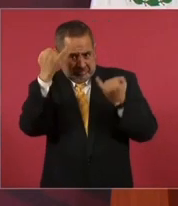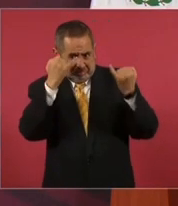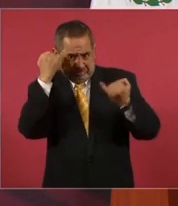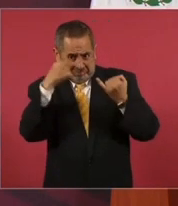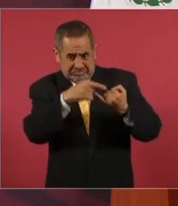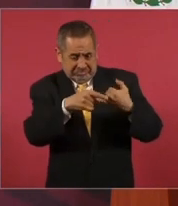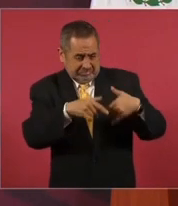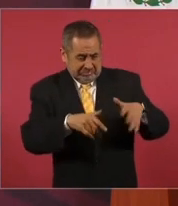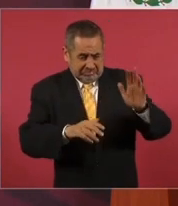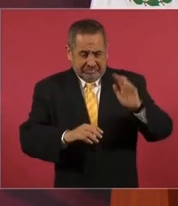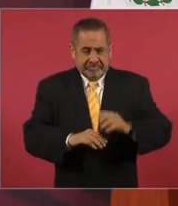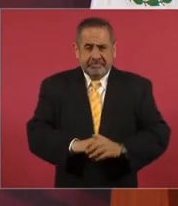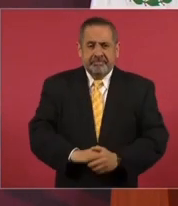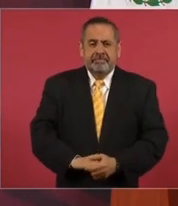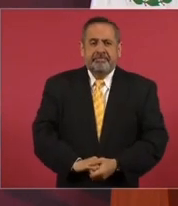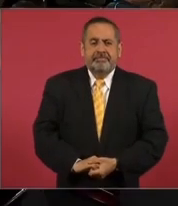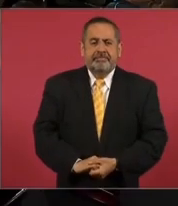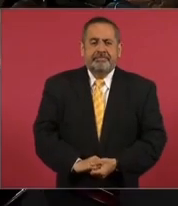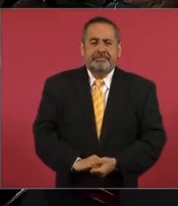¿Mande?